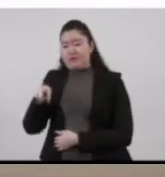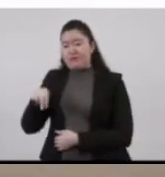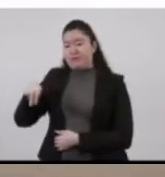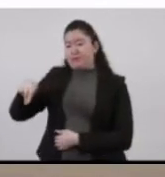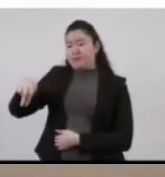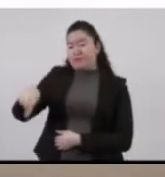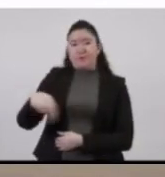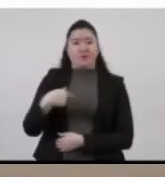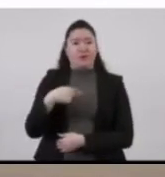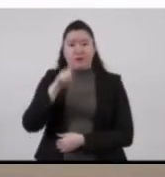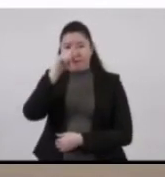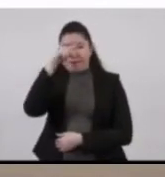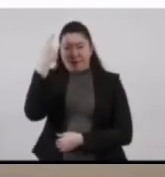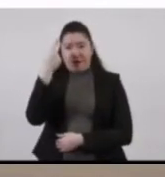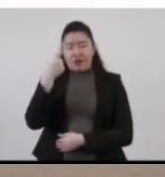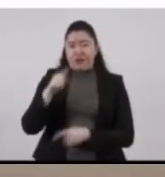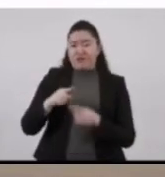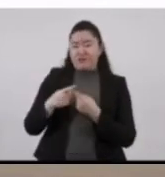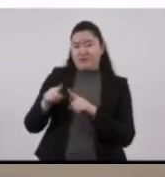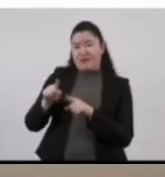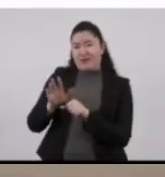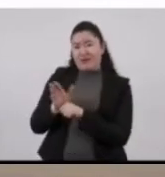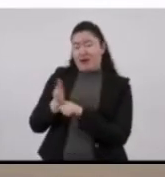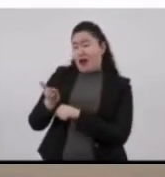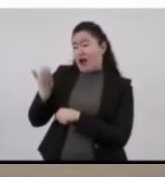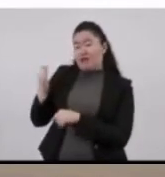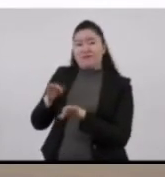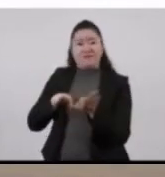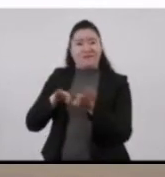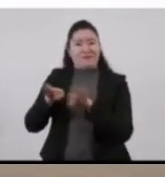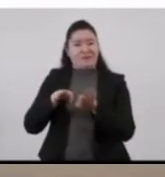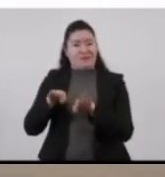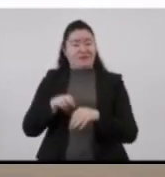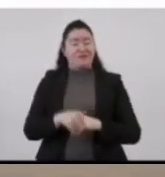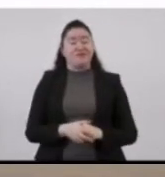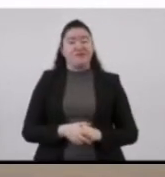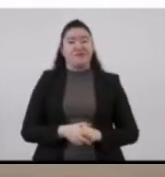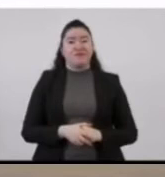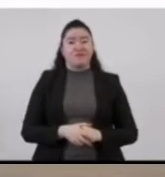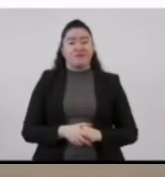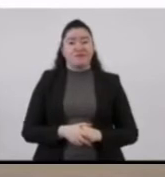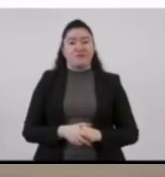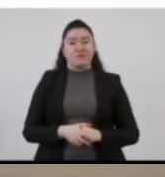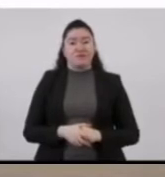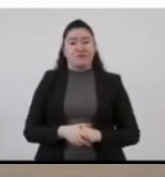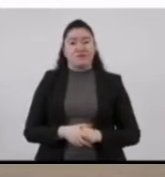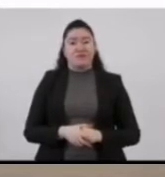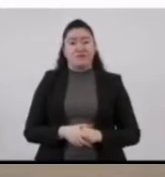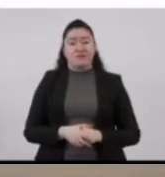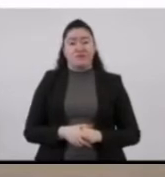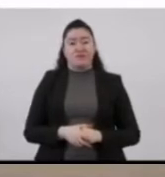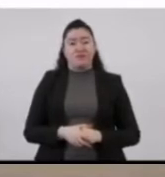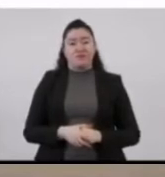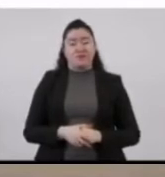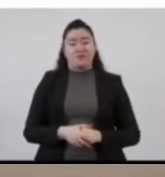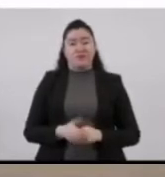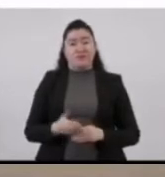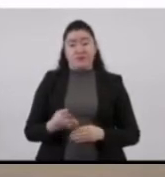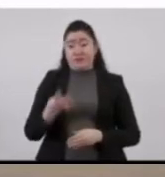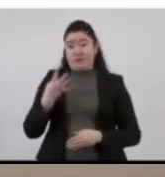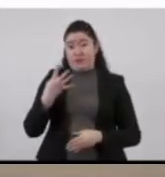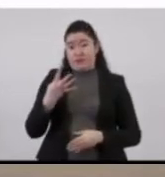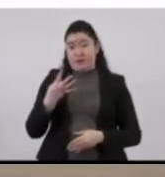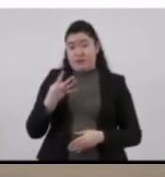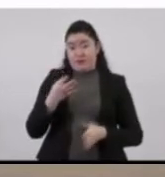comodidad que en las unidades que estaban operando en el servicio emergente hasta el día de hoy. En las cuatro